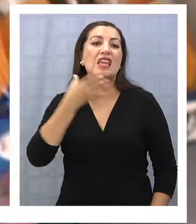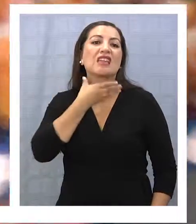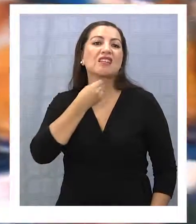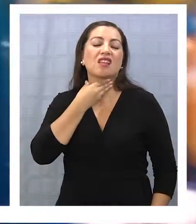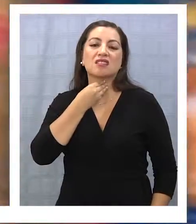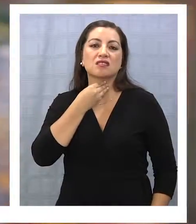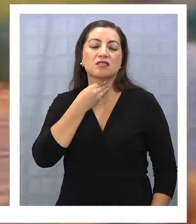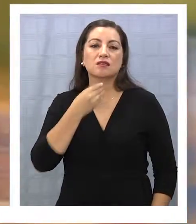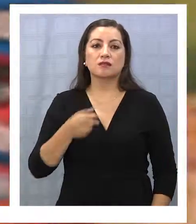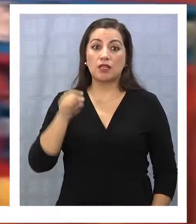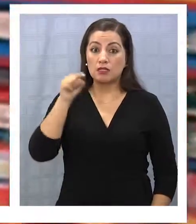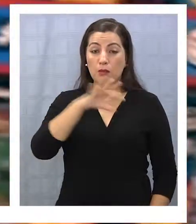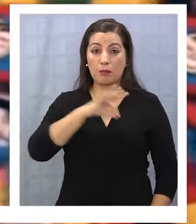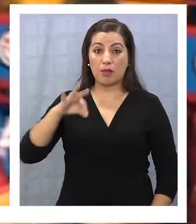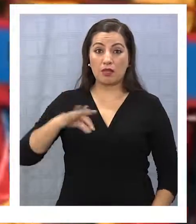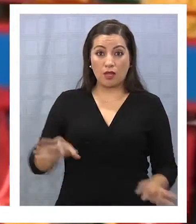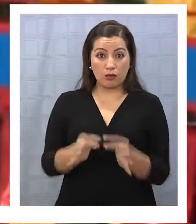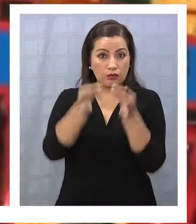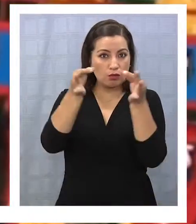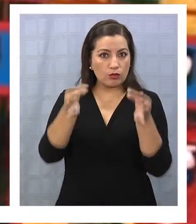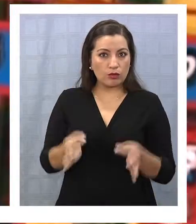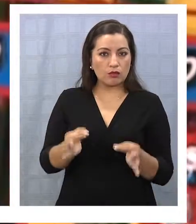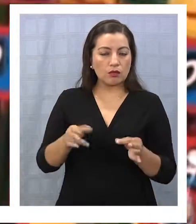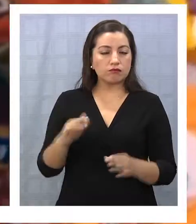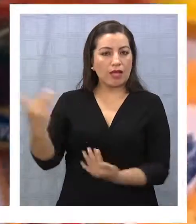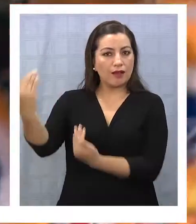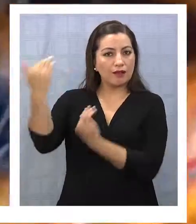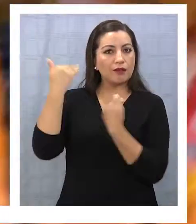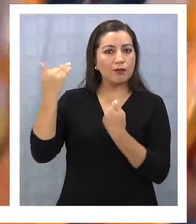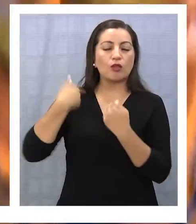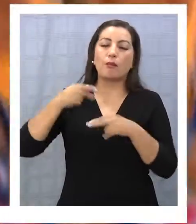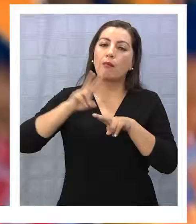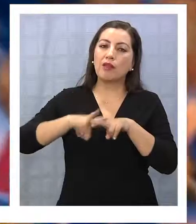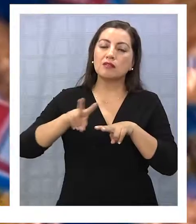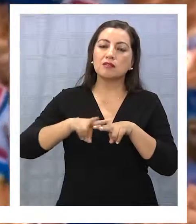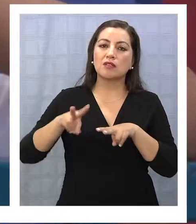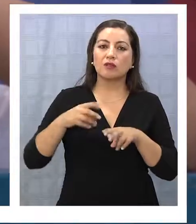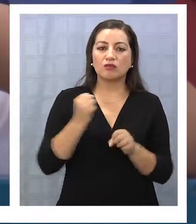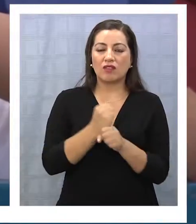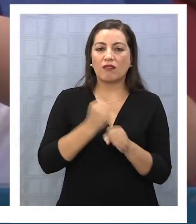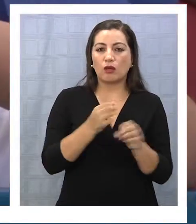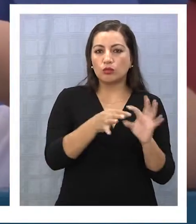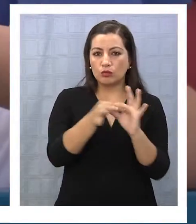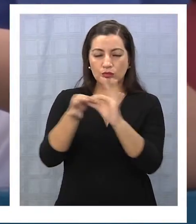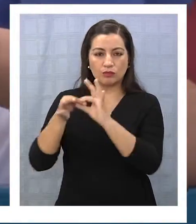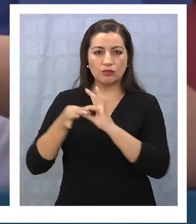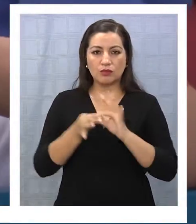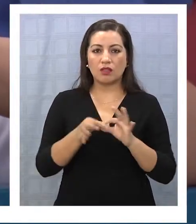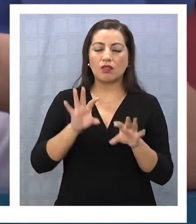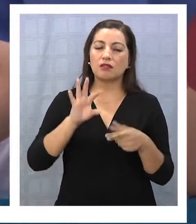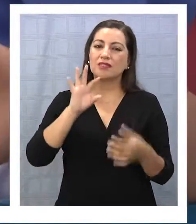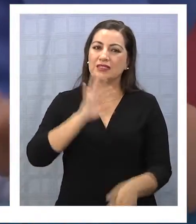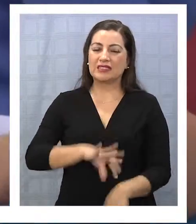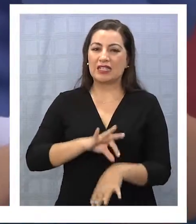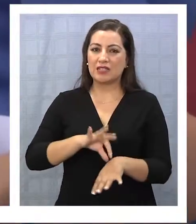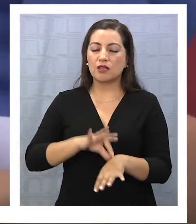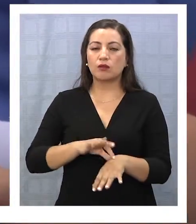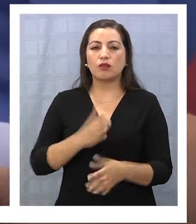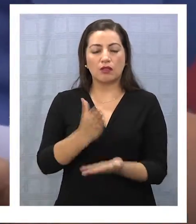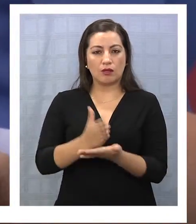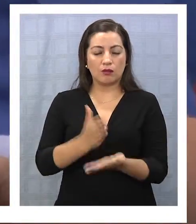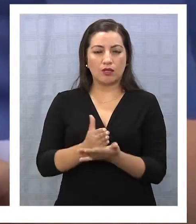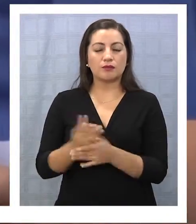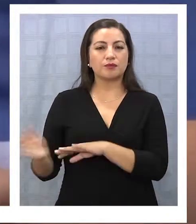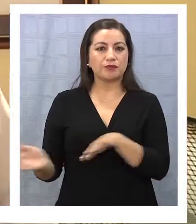Es así como el Ministerio de Educación colaborará para realizar un trabajo conjunto en beneficio de la salud de los escolares. La